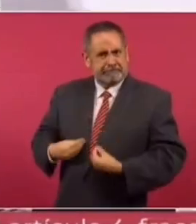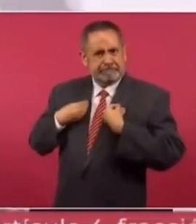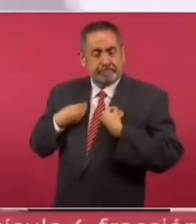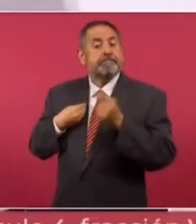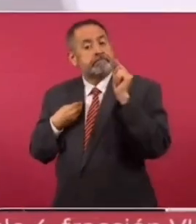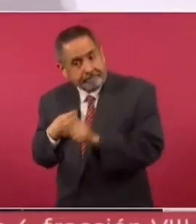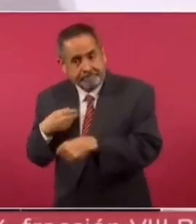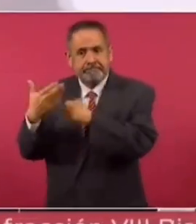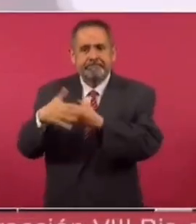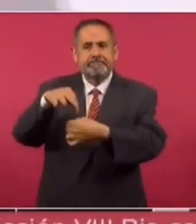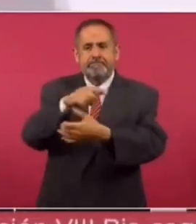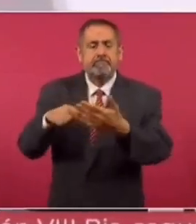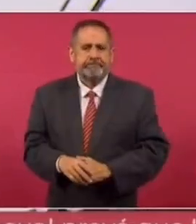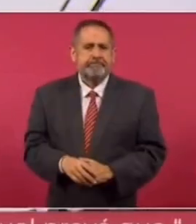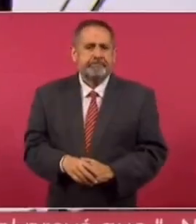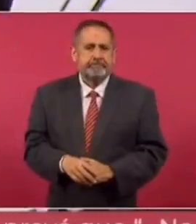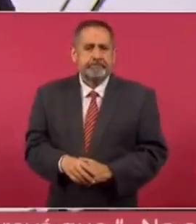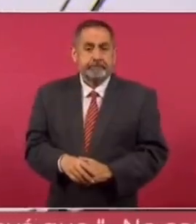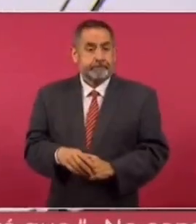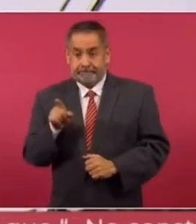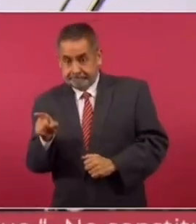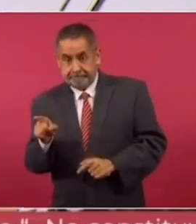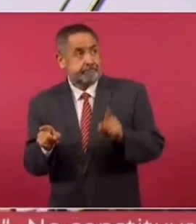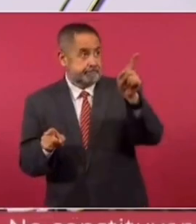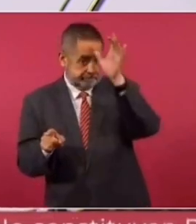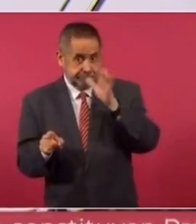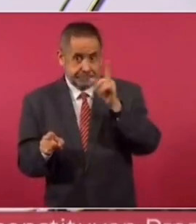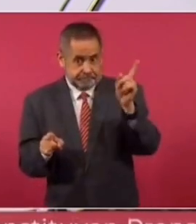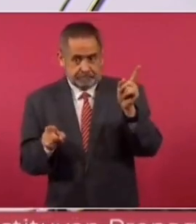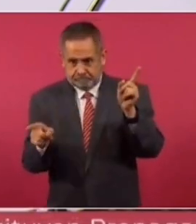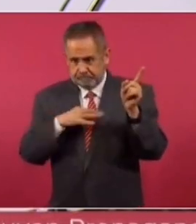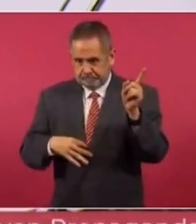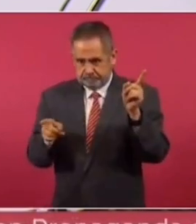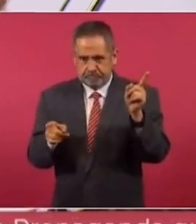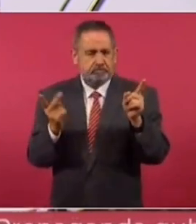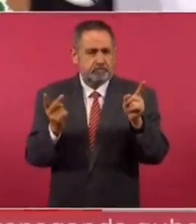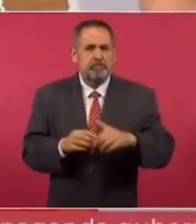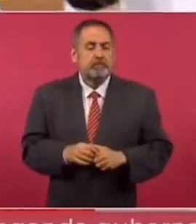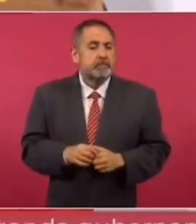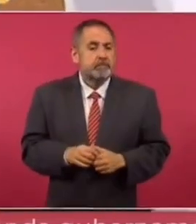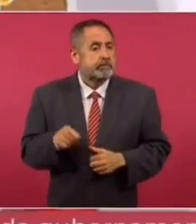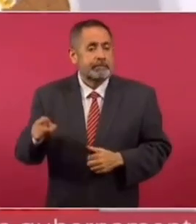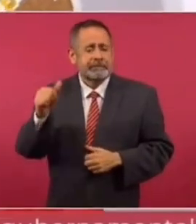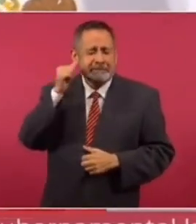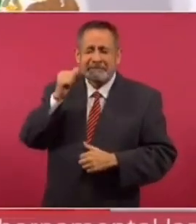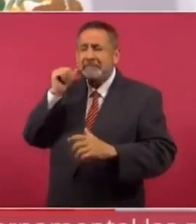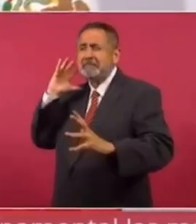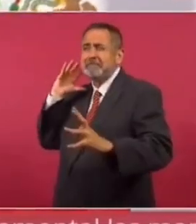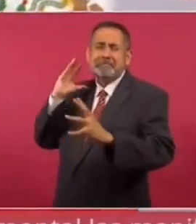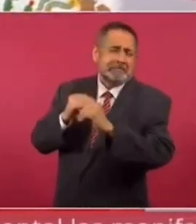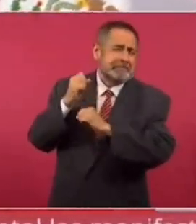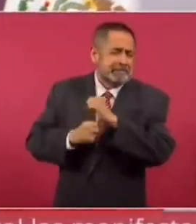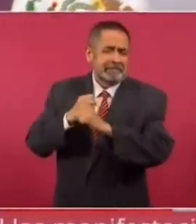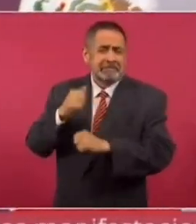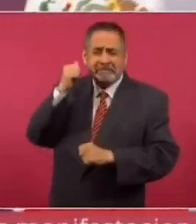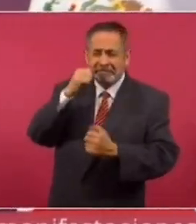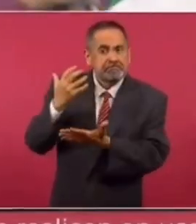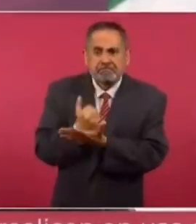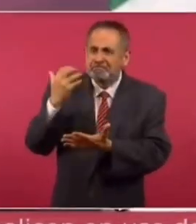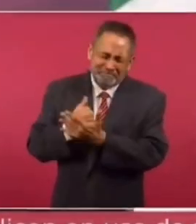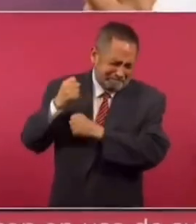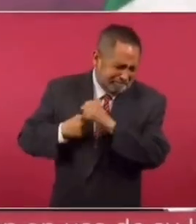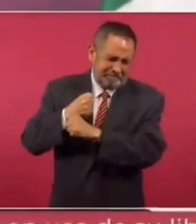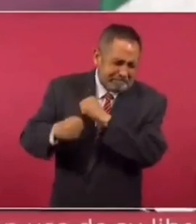país, el primer domingo de junio. Y en los dos estados, nunca ha perdido un partido.